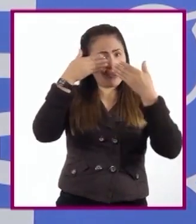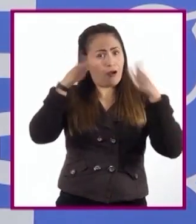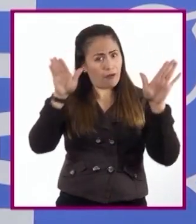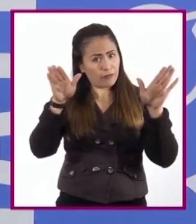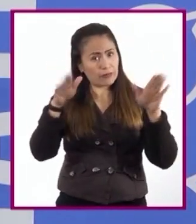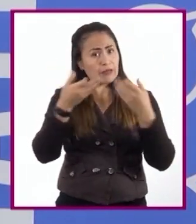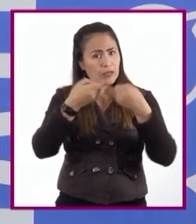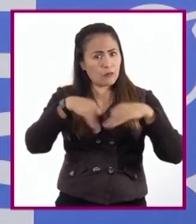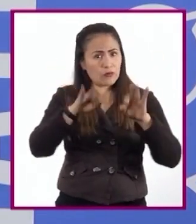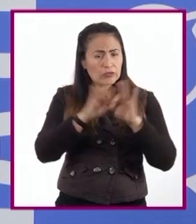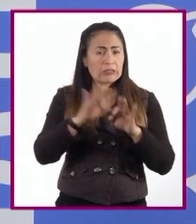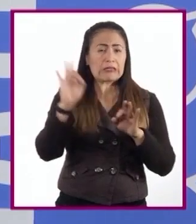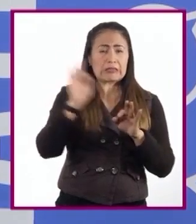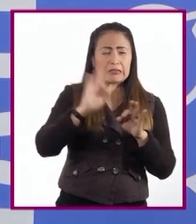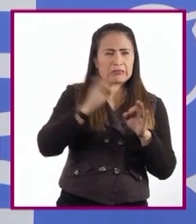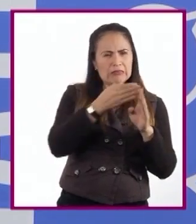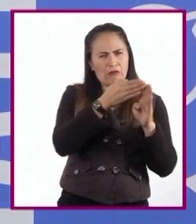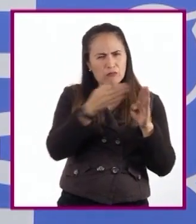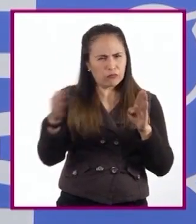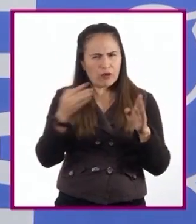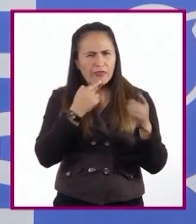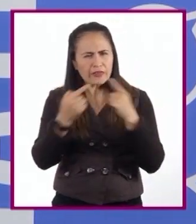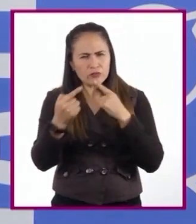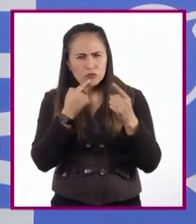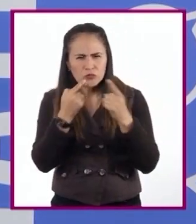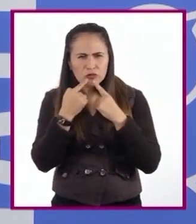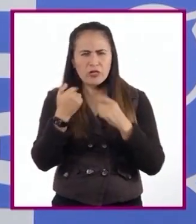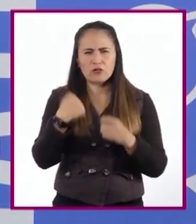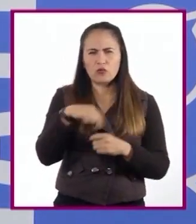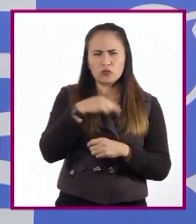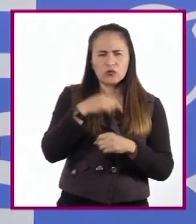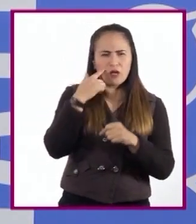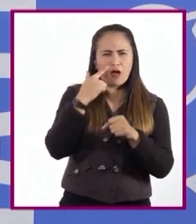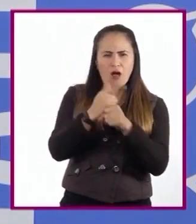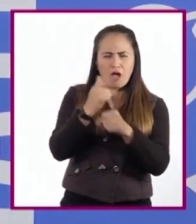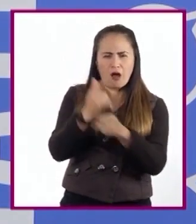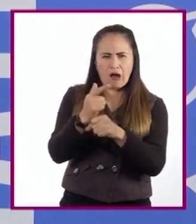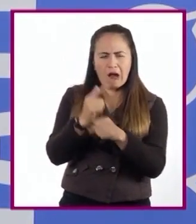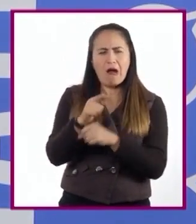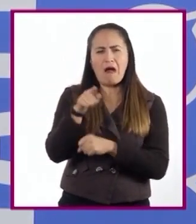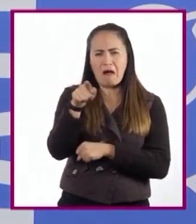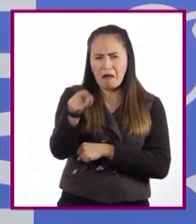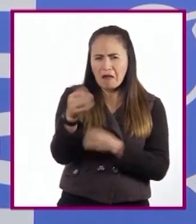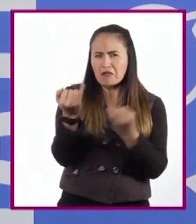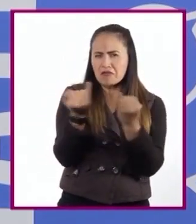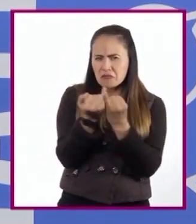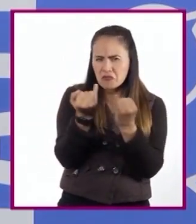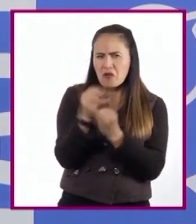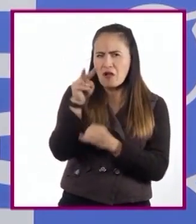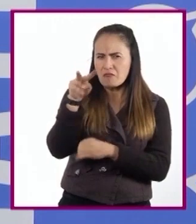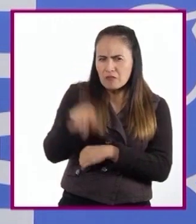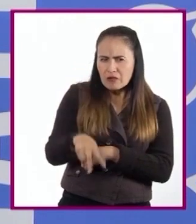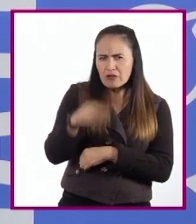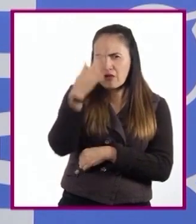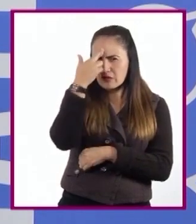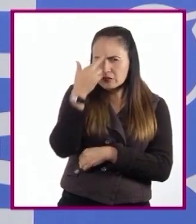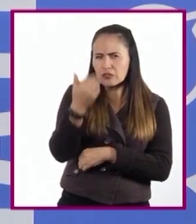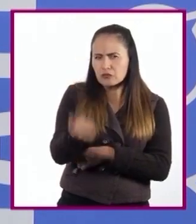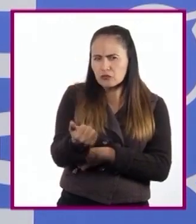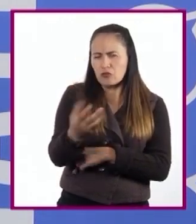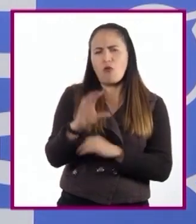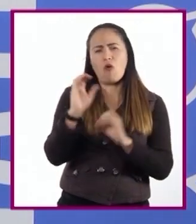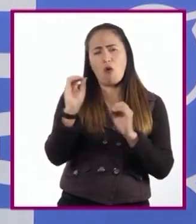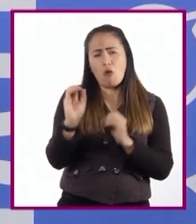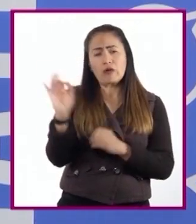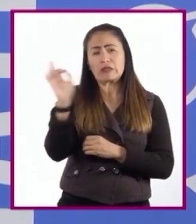puede ser que a lo largo de la discusión nos demos cuenta que la otra persona también está en lo cierto o nos haga notar algo